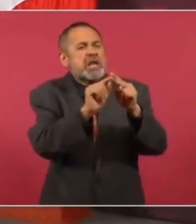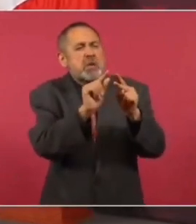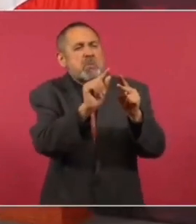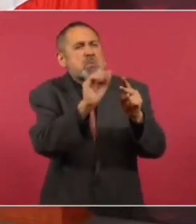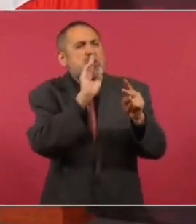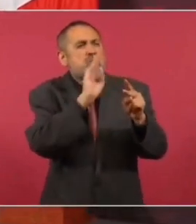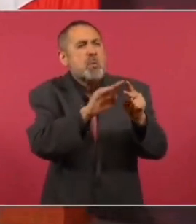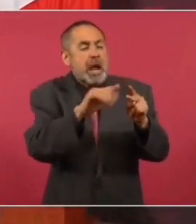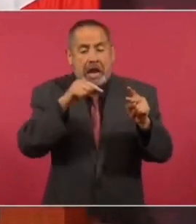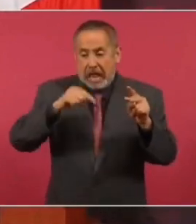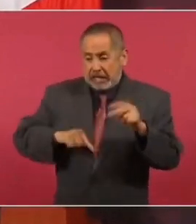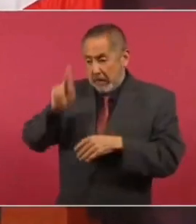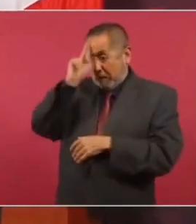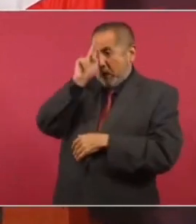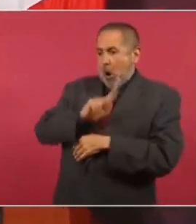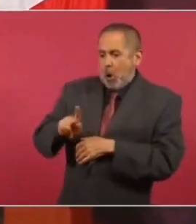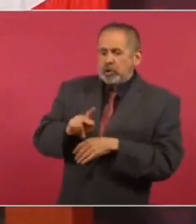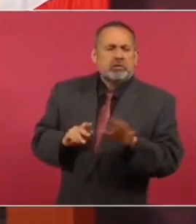Ahora es al revés.